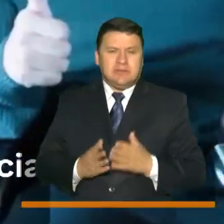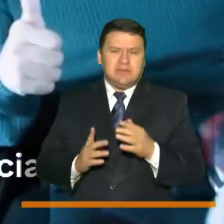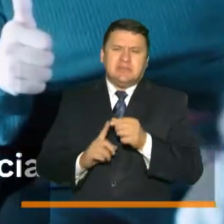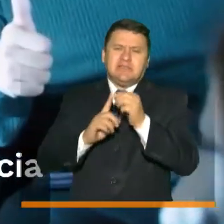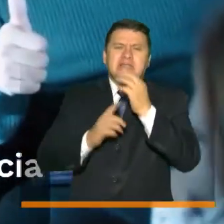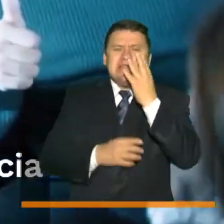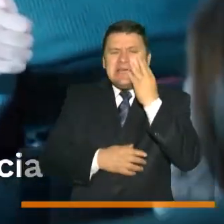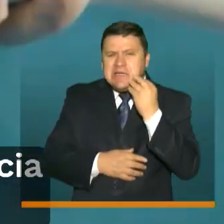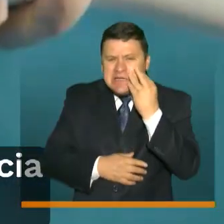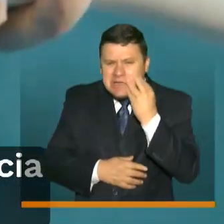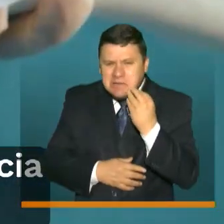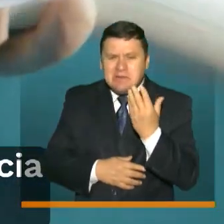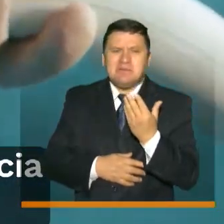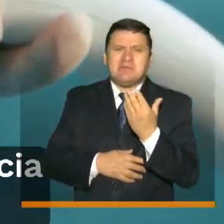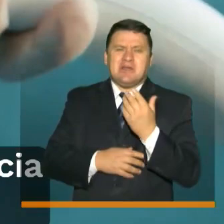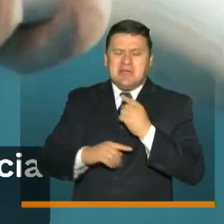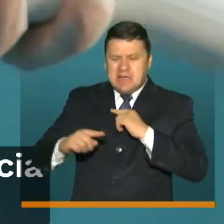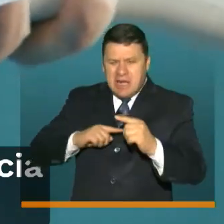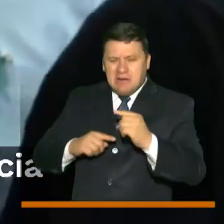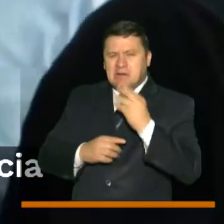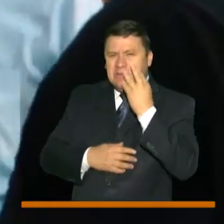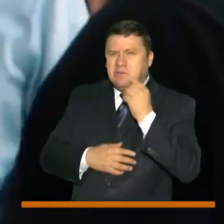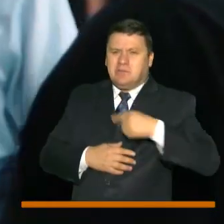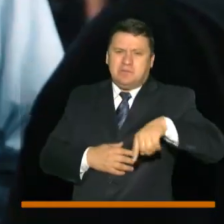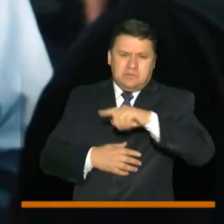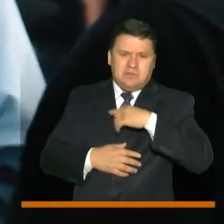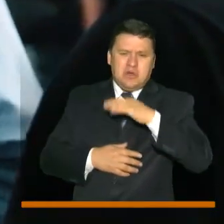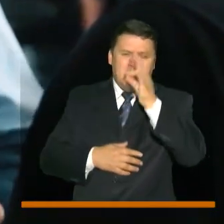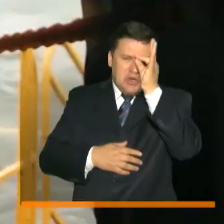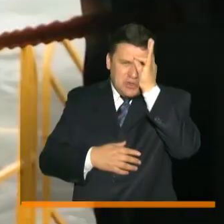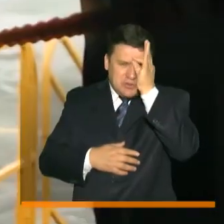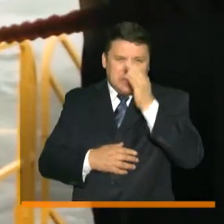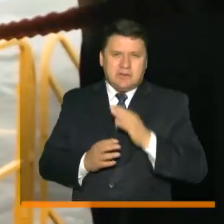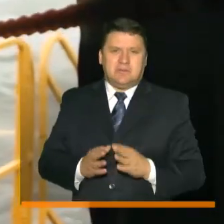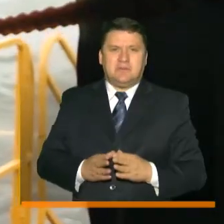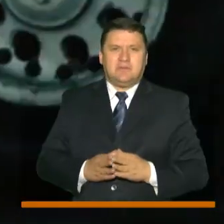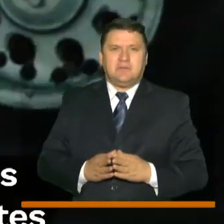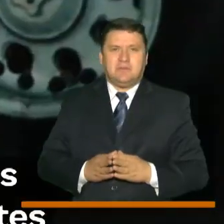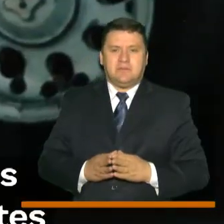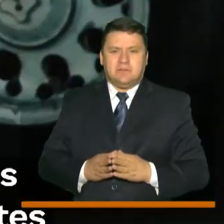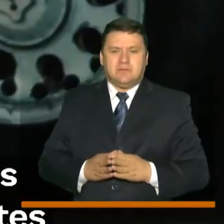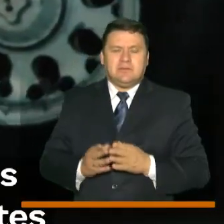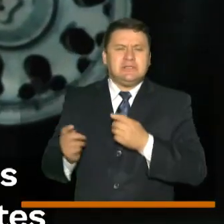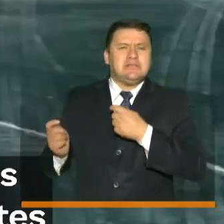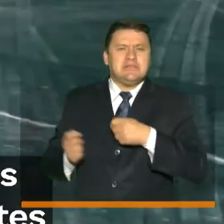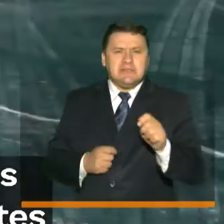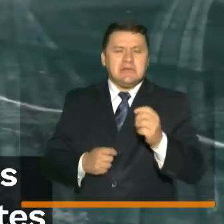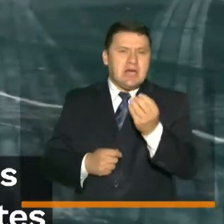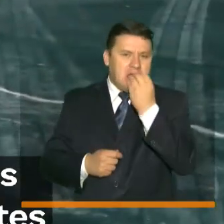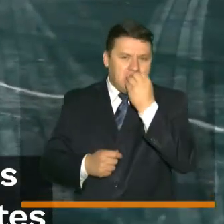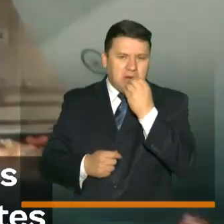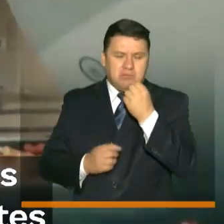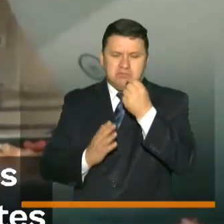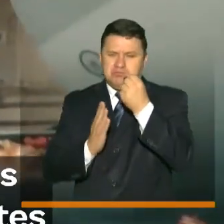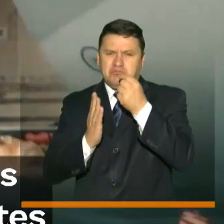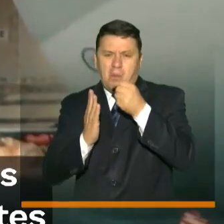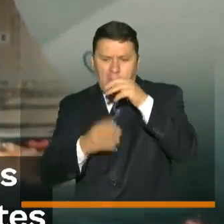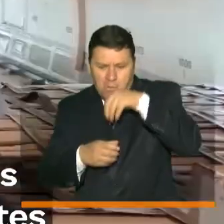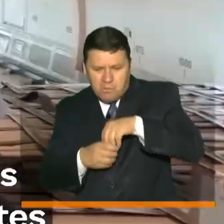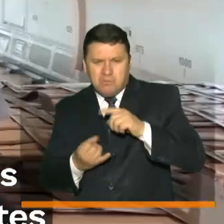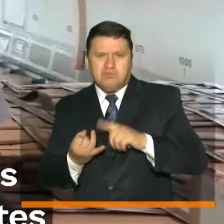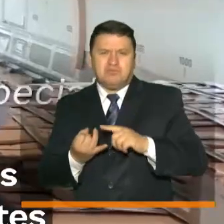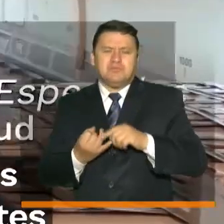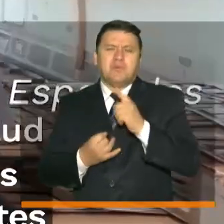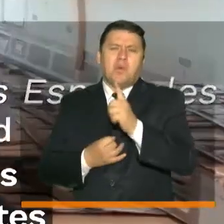experiencia en la parte administrativa de los hospitales. Llevamos alimentarios, llevamos